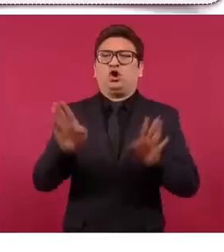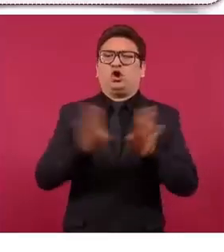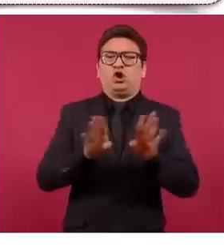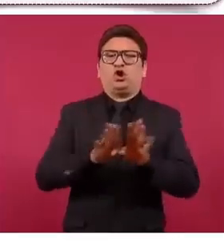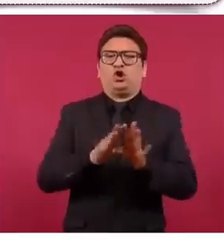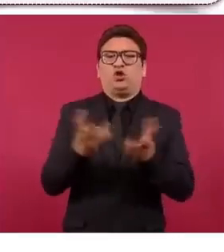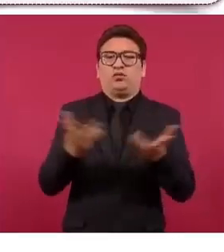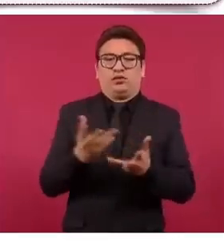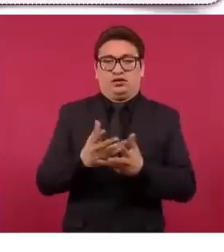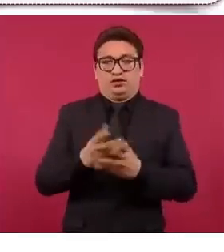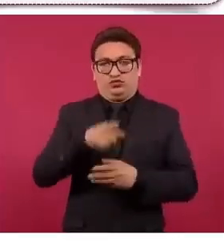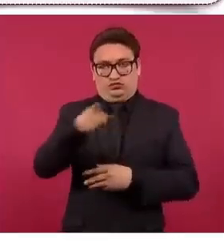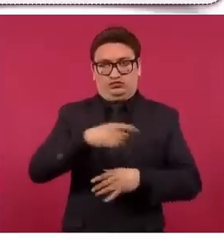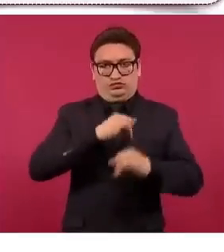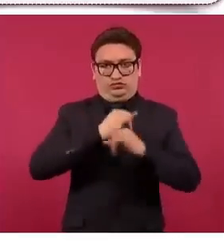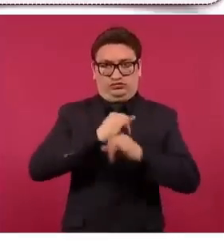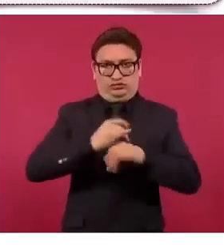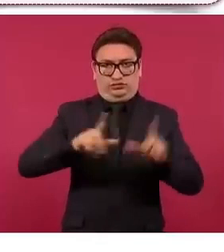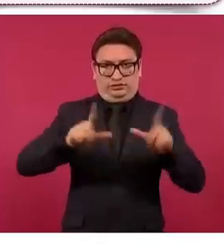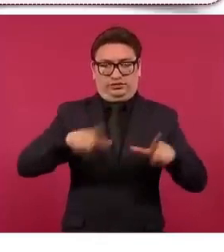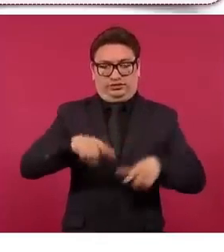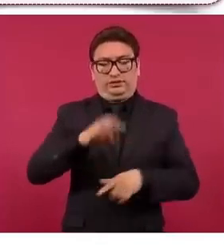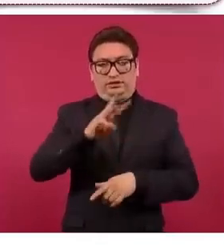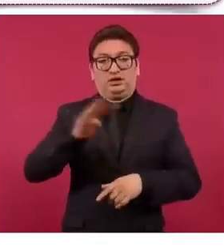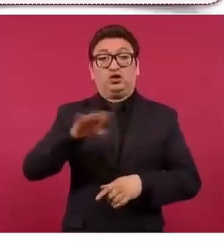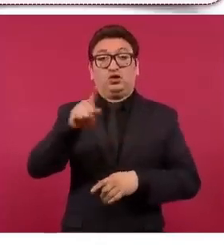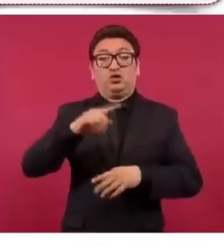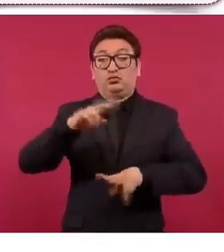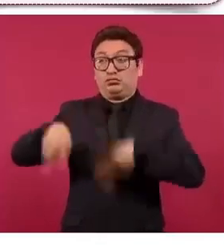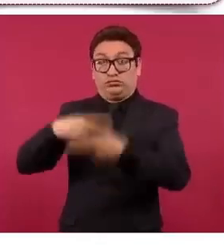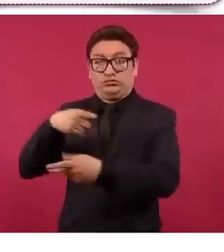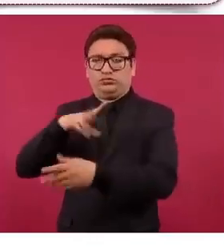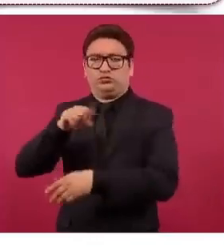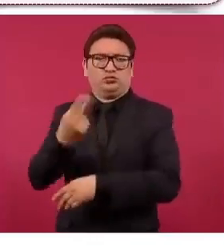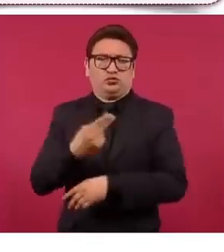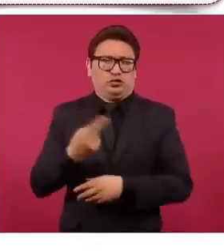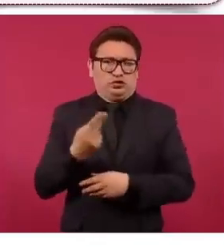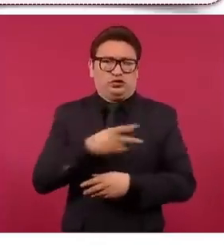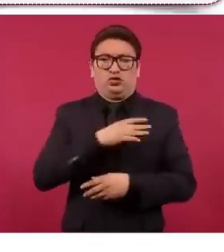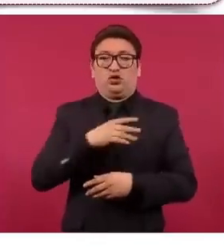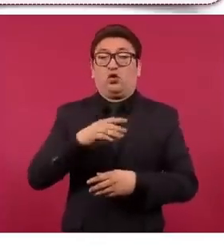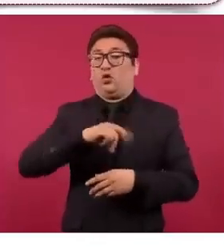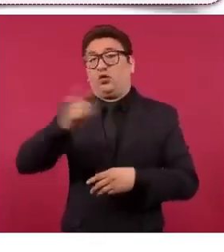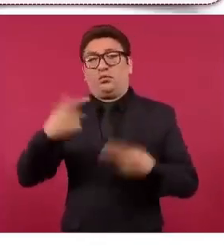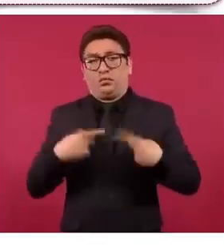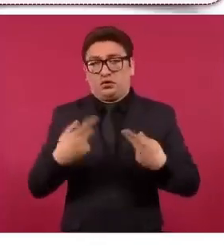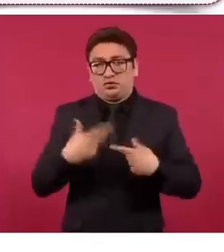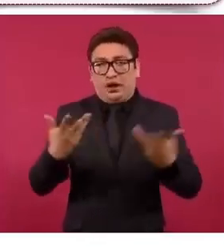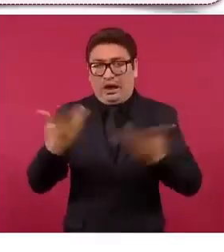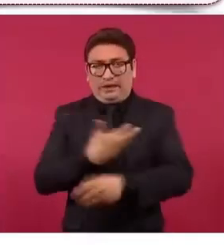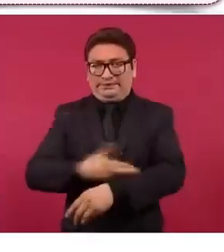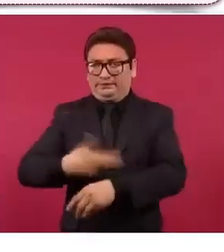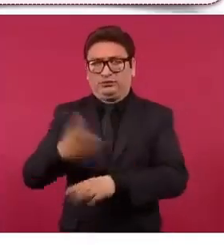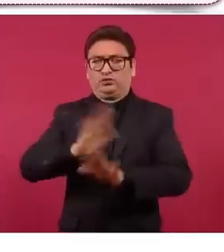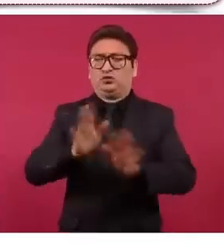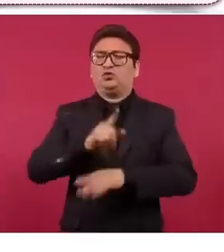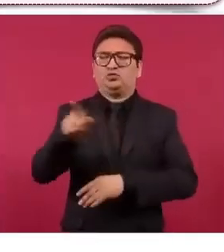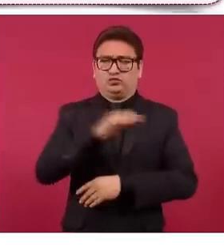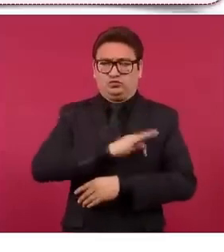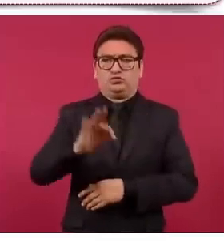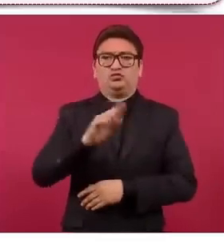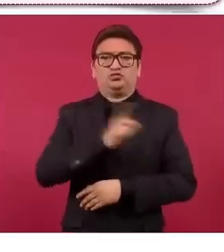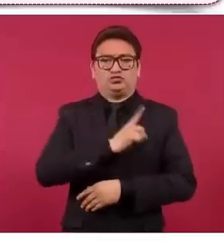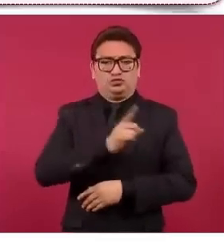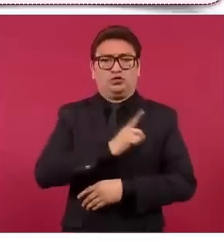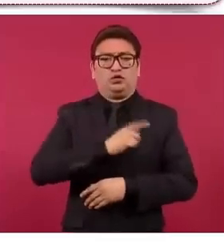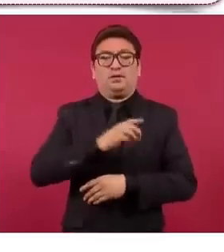de la banca electrónica. No requieren ir a una sucursal, no requieren un asesor, no requieren un gestor. Se puede hacer a través de mi